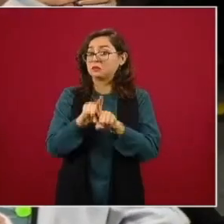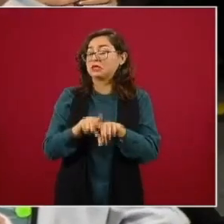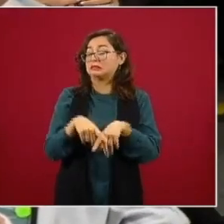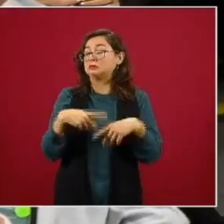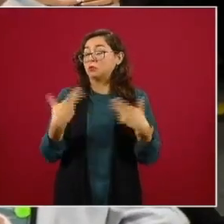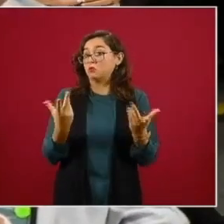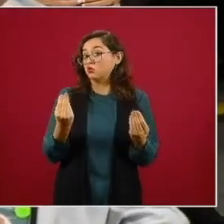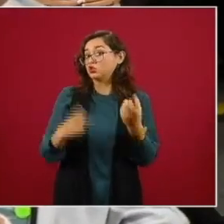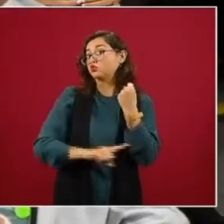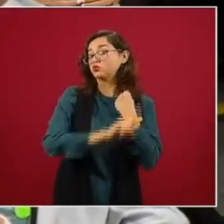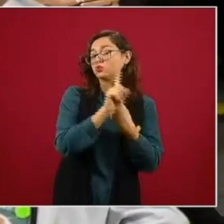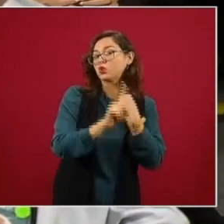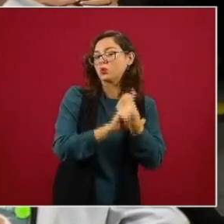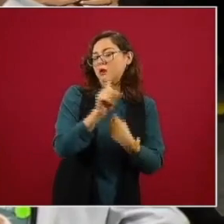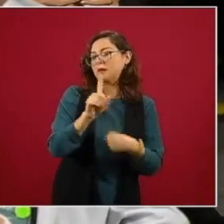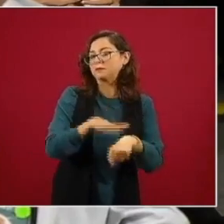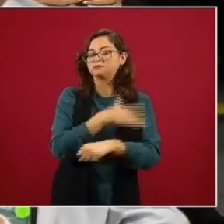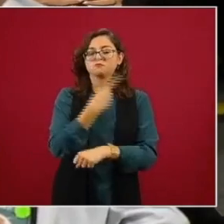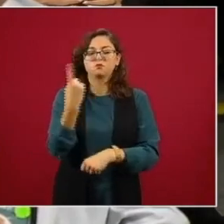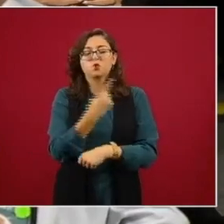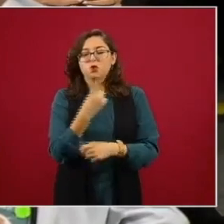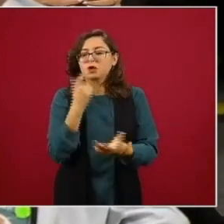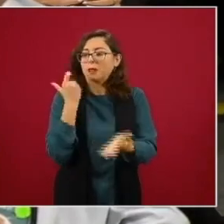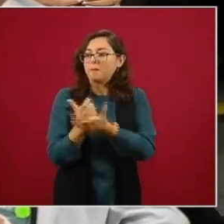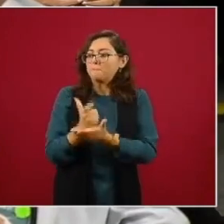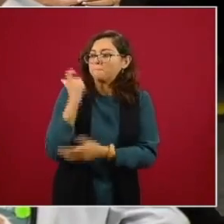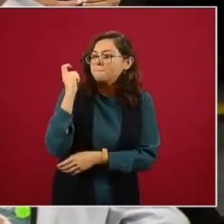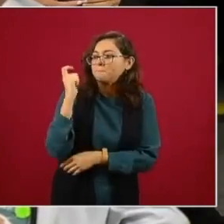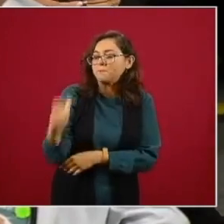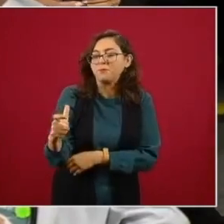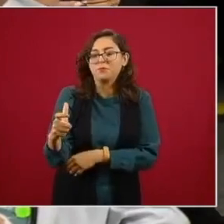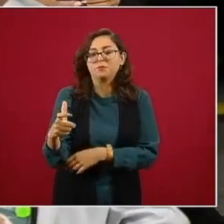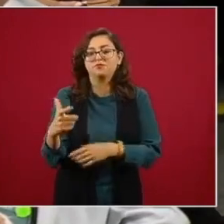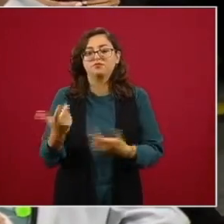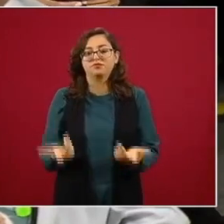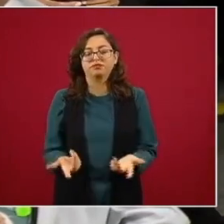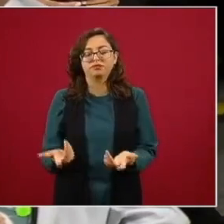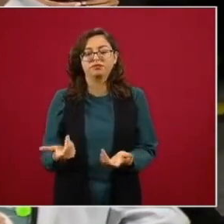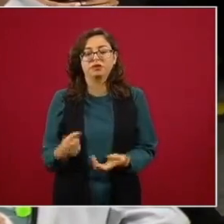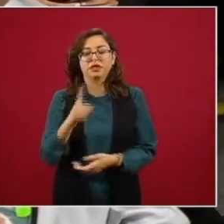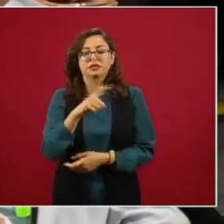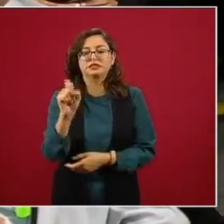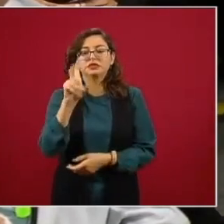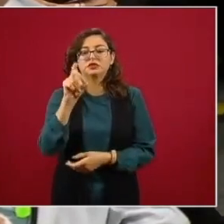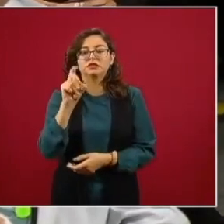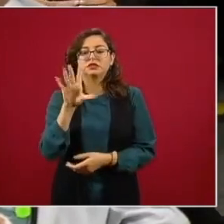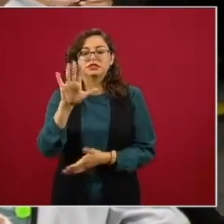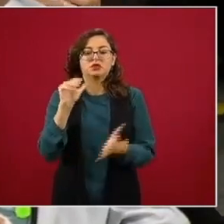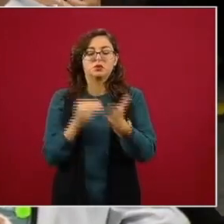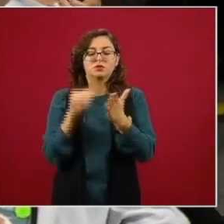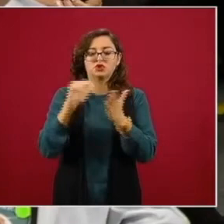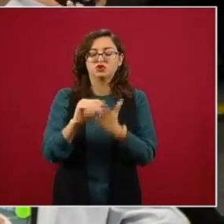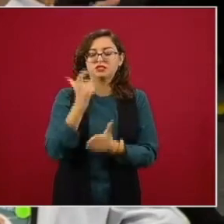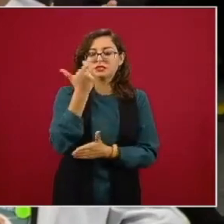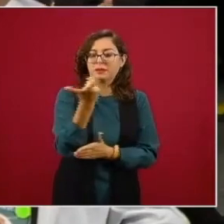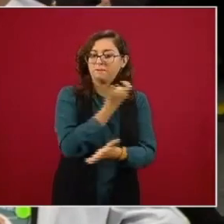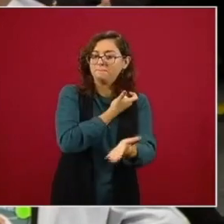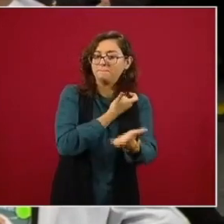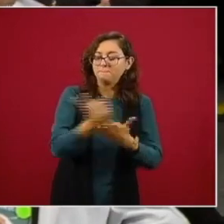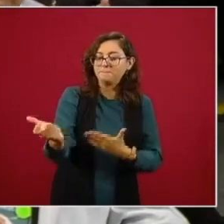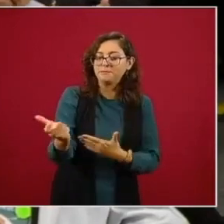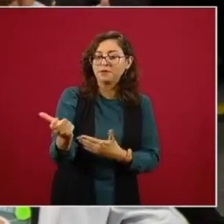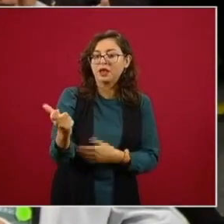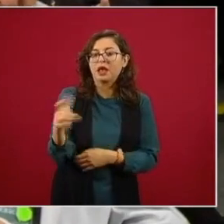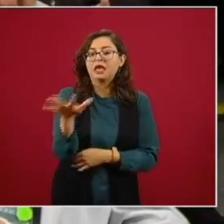precisamente una por el costo que se pagó por sus servicios que ascendió a 135 millones de pesos por